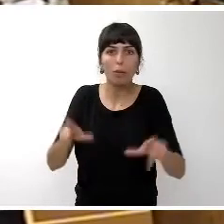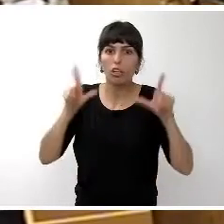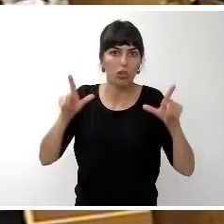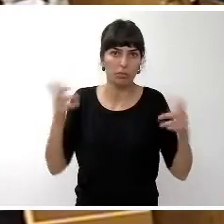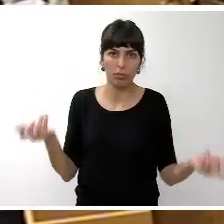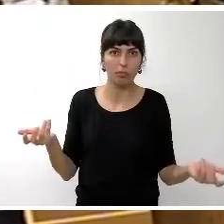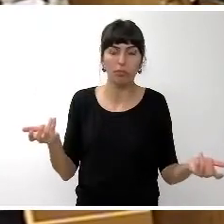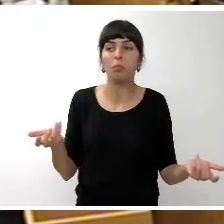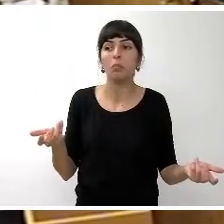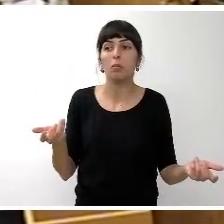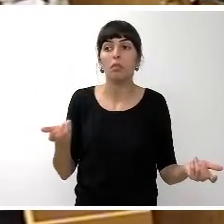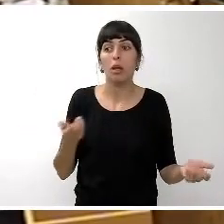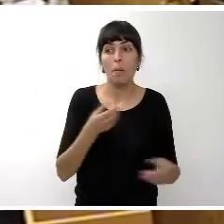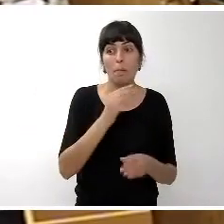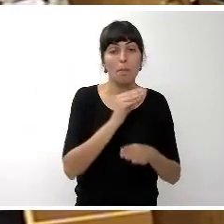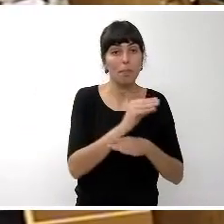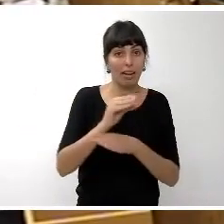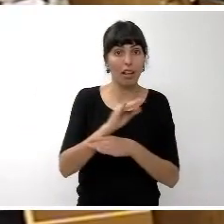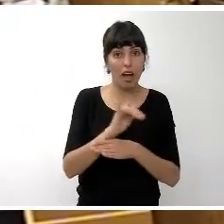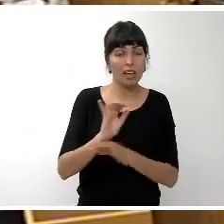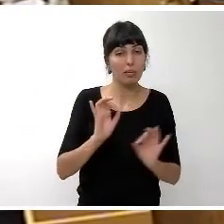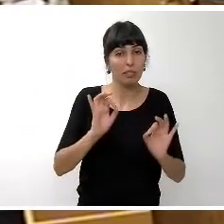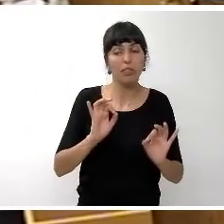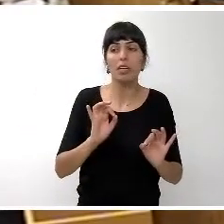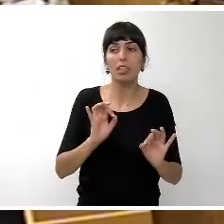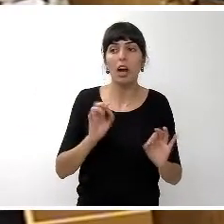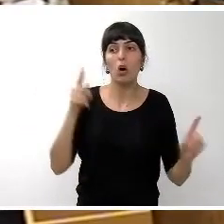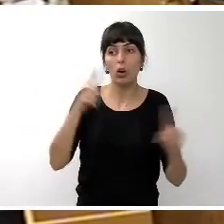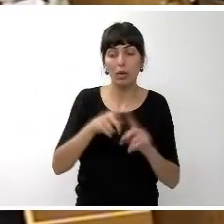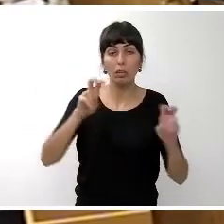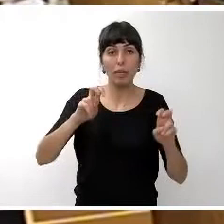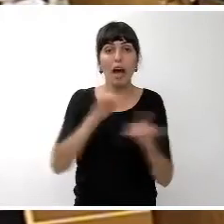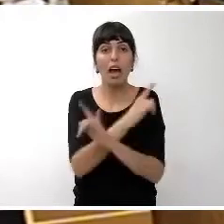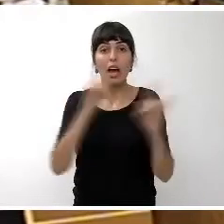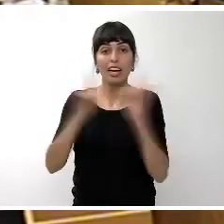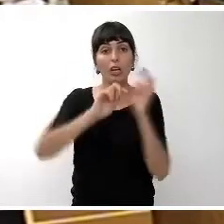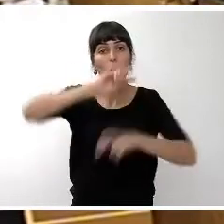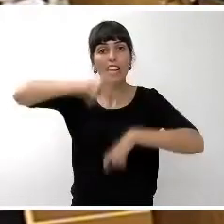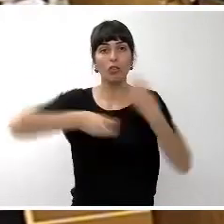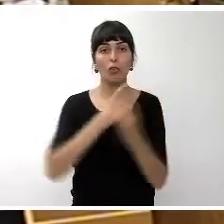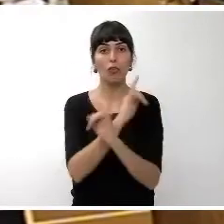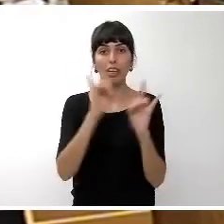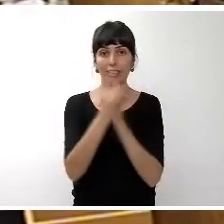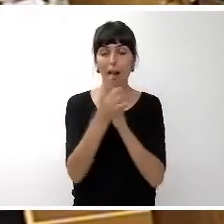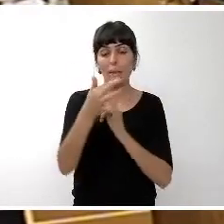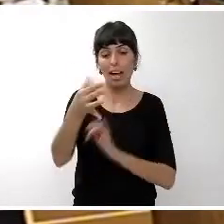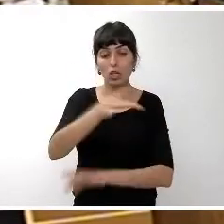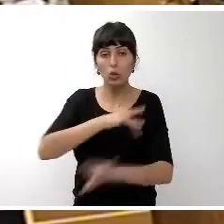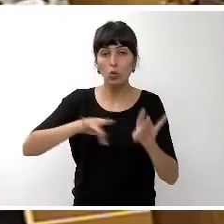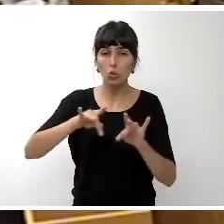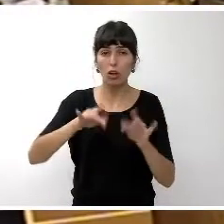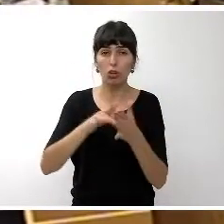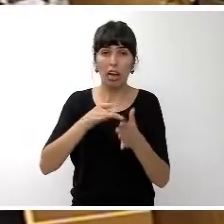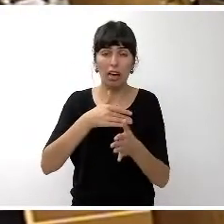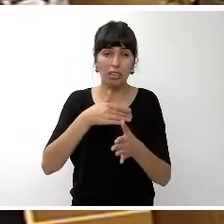existen partidas destinadas a recuperar los trabajos de recuperación forestal que están ligados a la recuperación de suelos contaminados